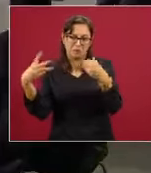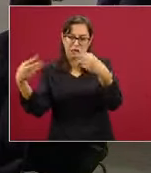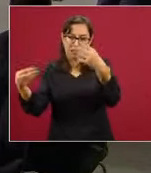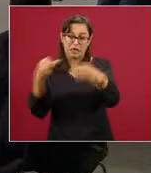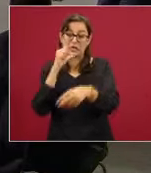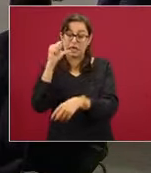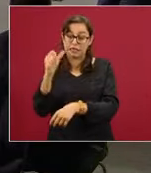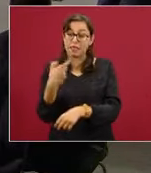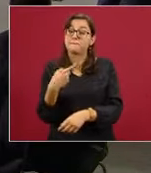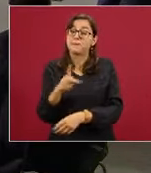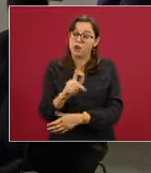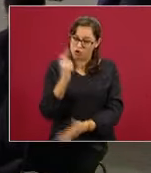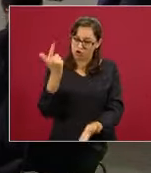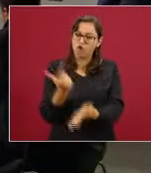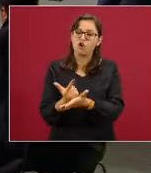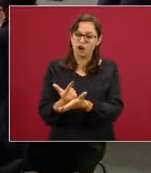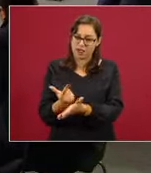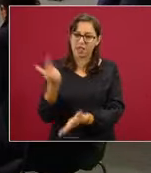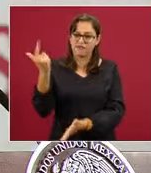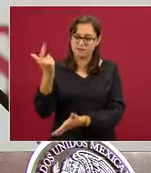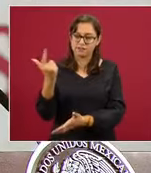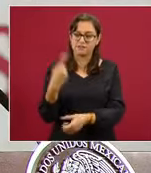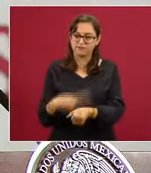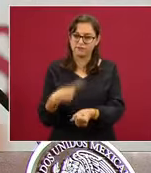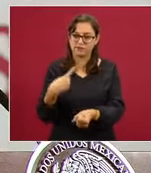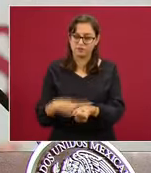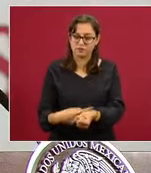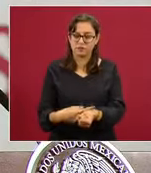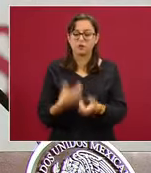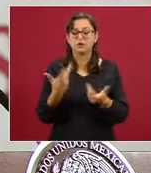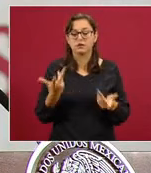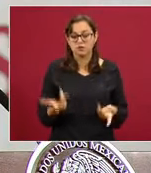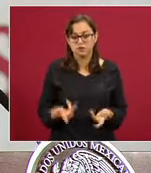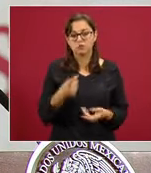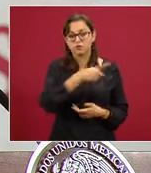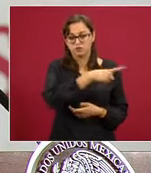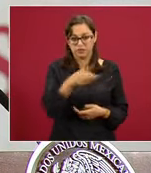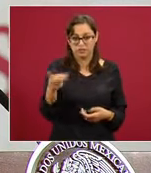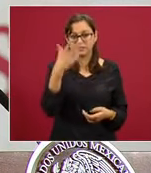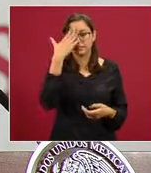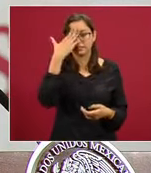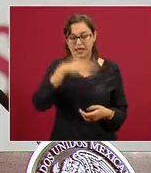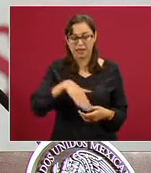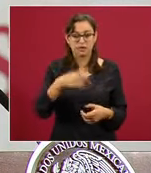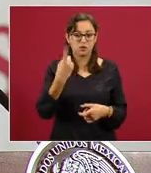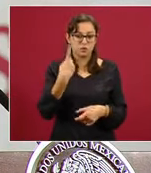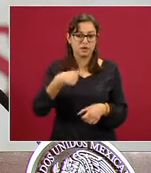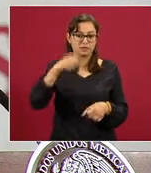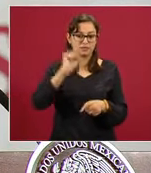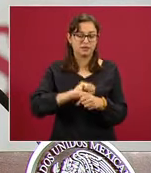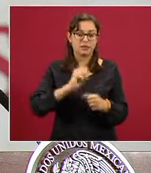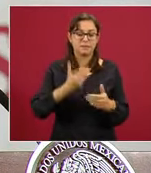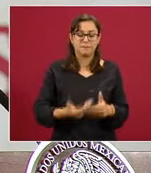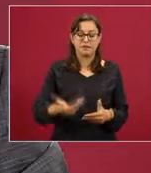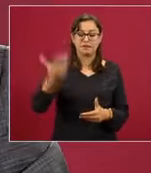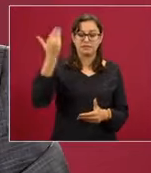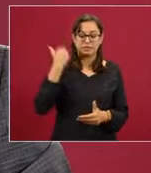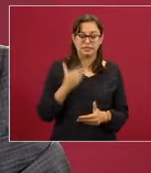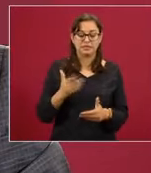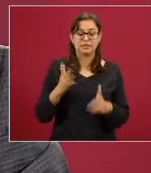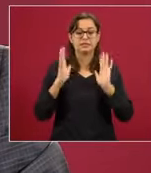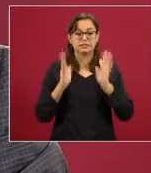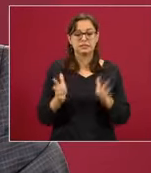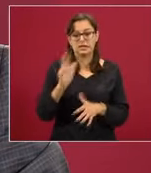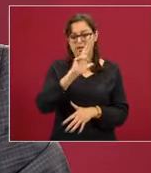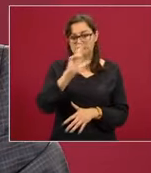las enfermedades crónicas. Y a través de varias acciones, una de ellas, ustedes lo acaban de oír, la semana pasada ha sido reconocida a